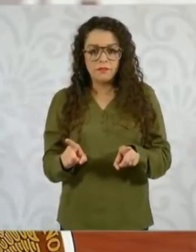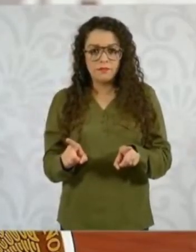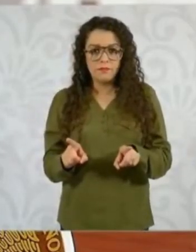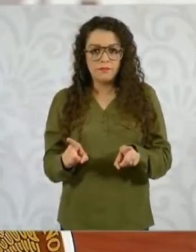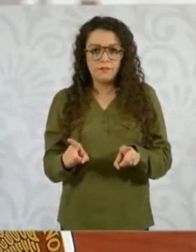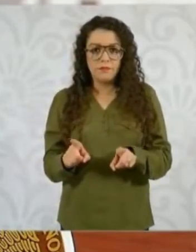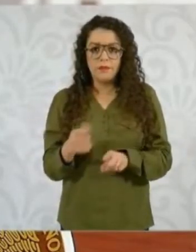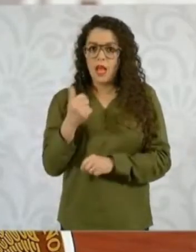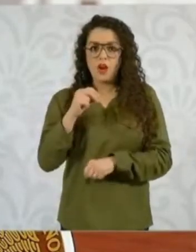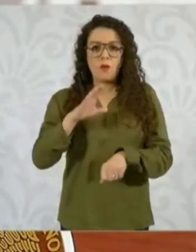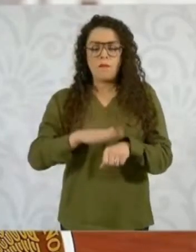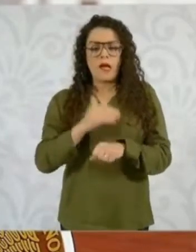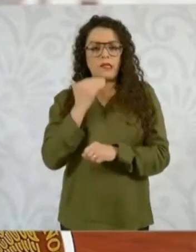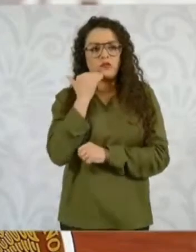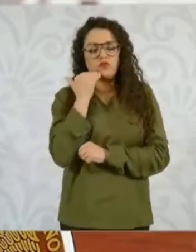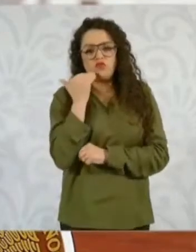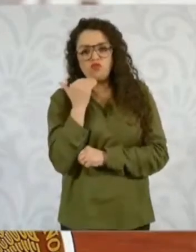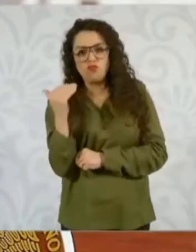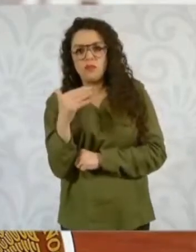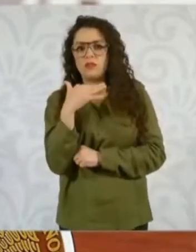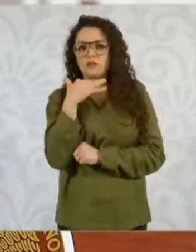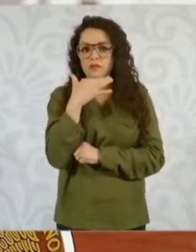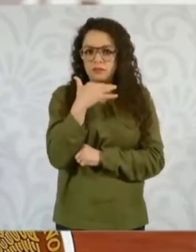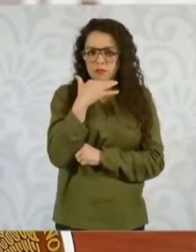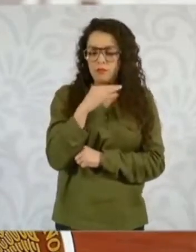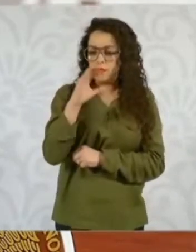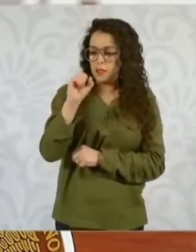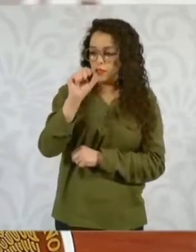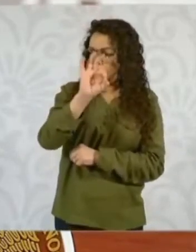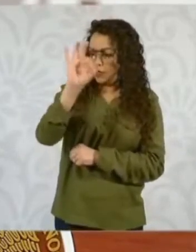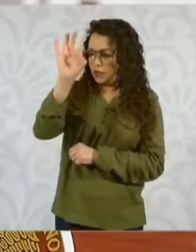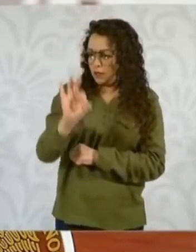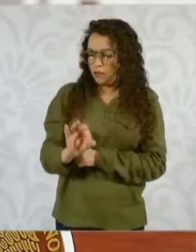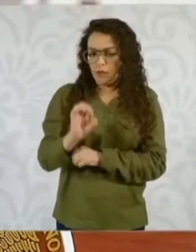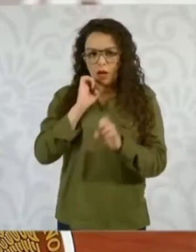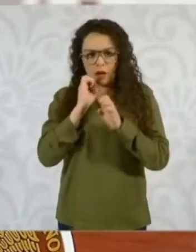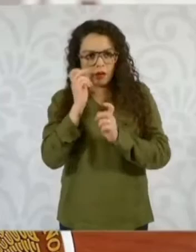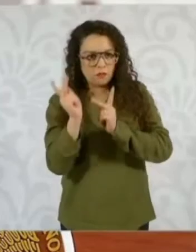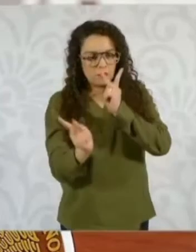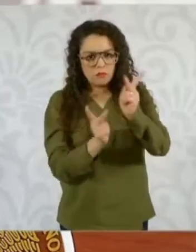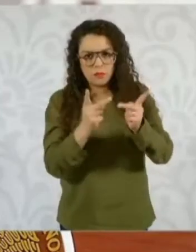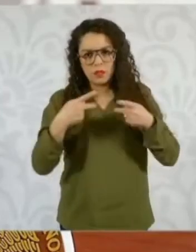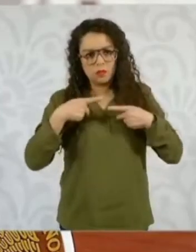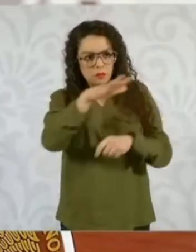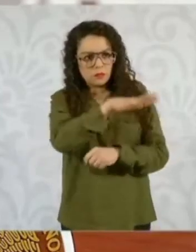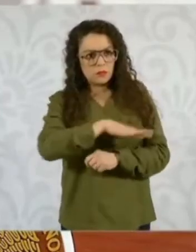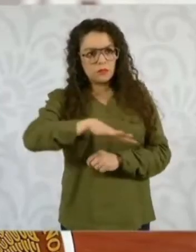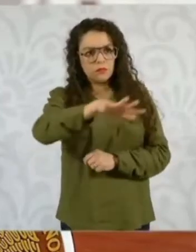Más del 60 por ciento de la población en todas las encuestas a la fecha está de acuerdo en la elección.